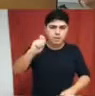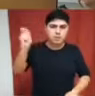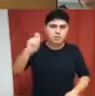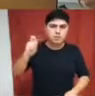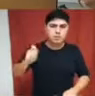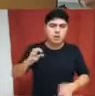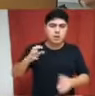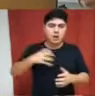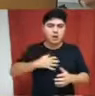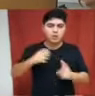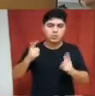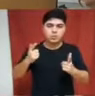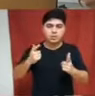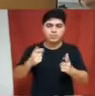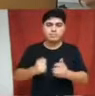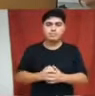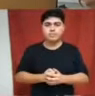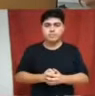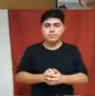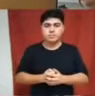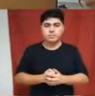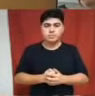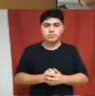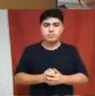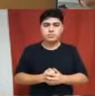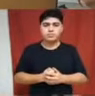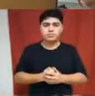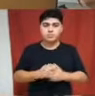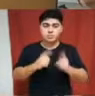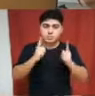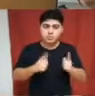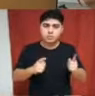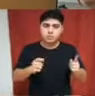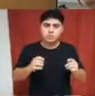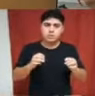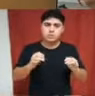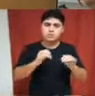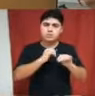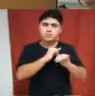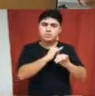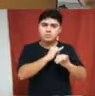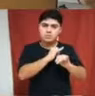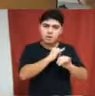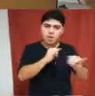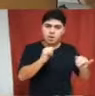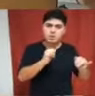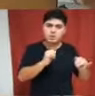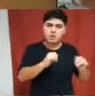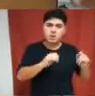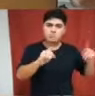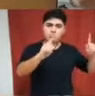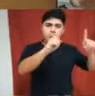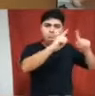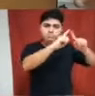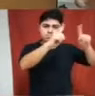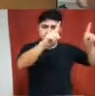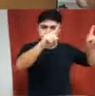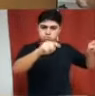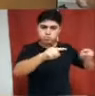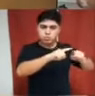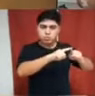Y por otra parte también vemos que se anuncian con carteles muy